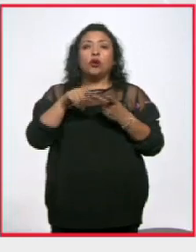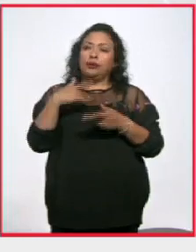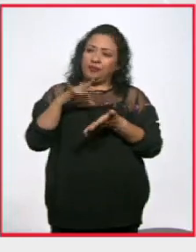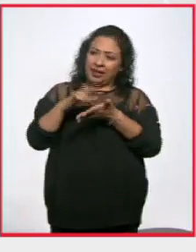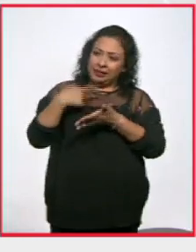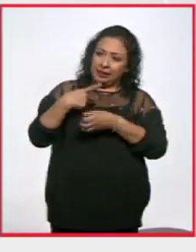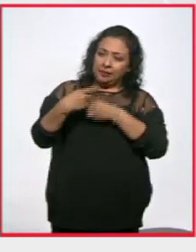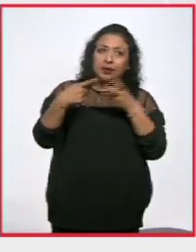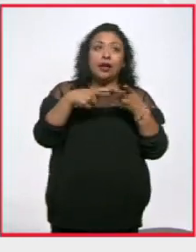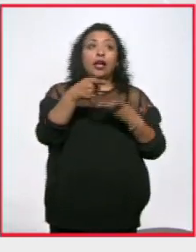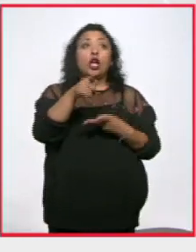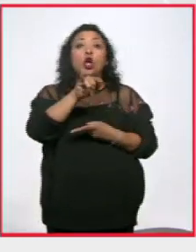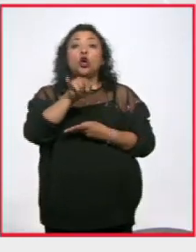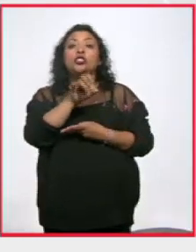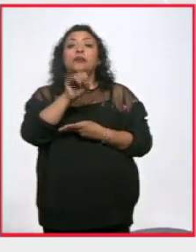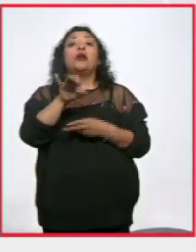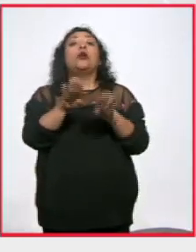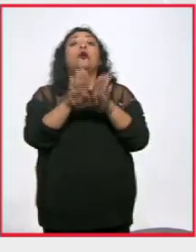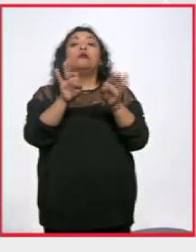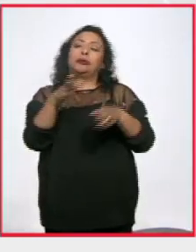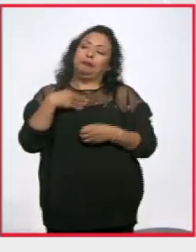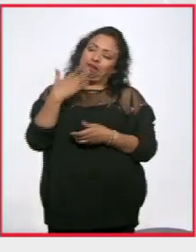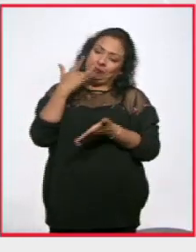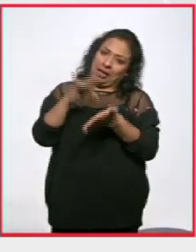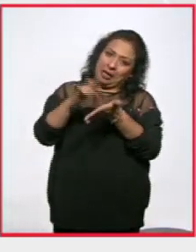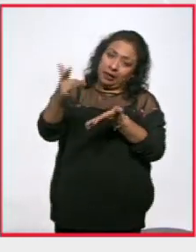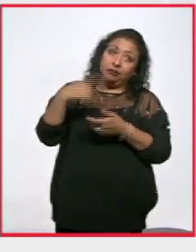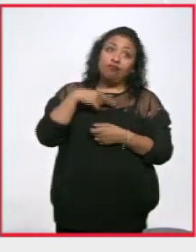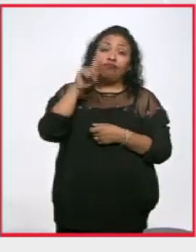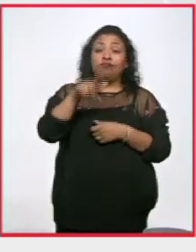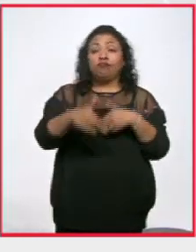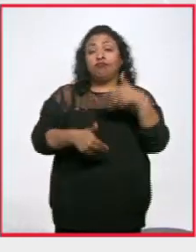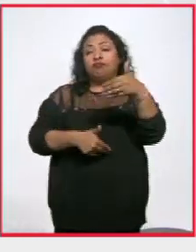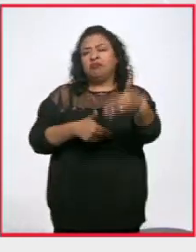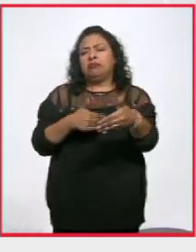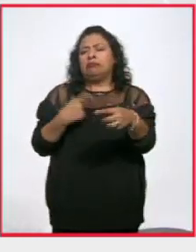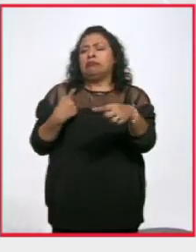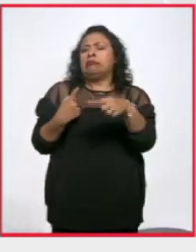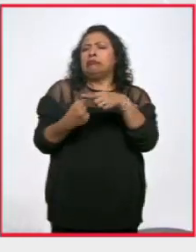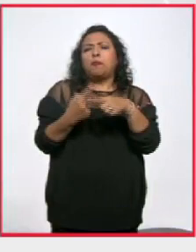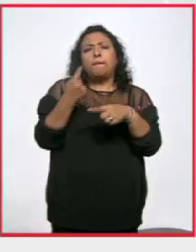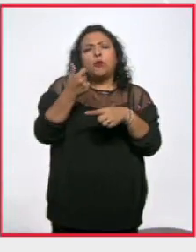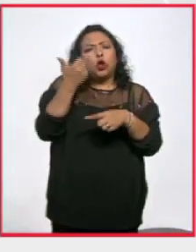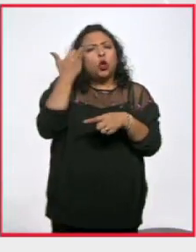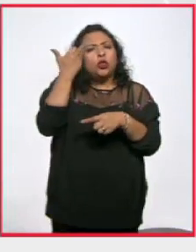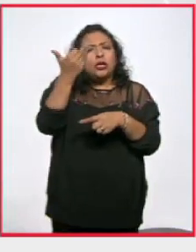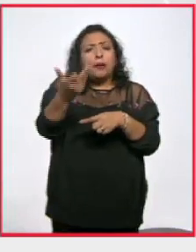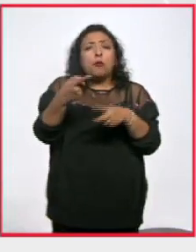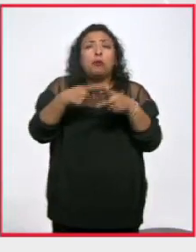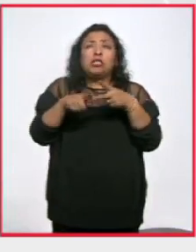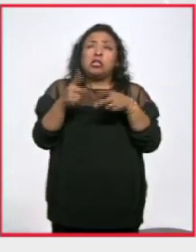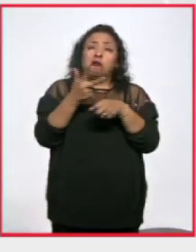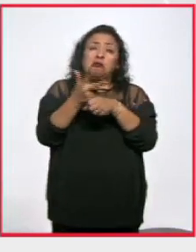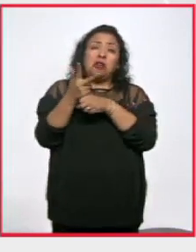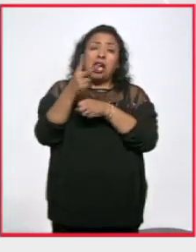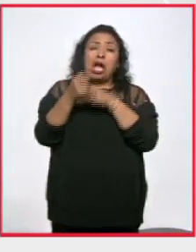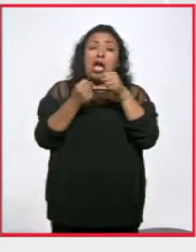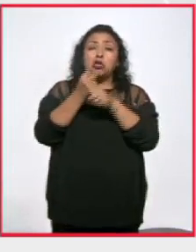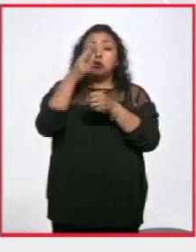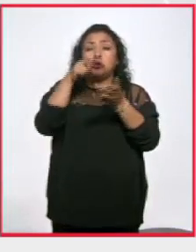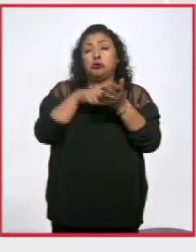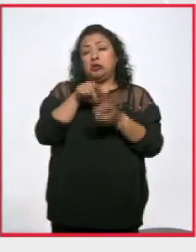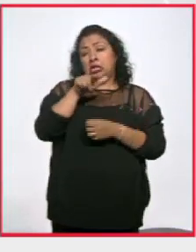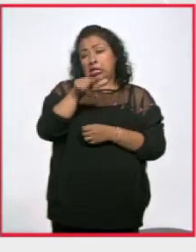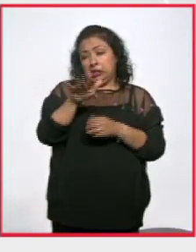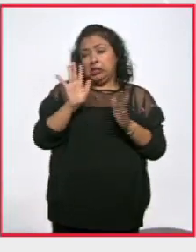estás? Muy bien, muchas gracias. Pues ha sido un camino relativamente corto para esta película, es decir, empezaron a filmar por allá del año 2017